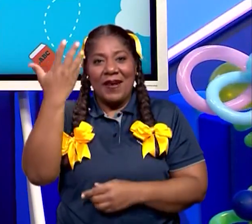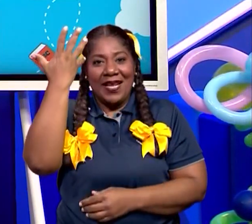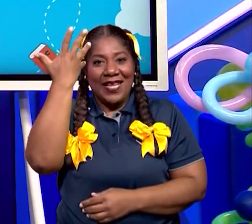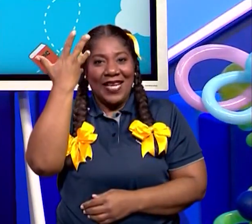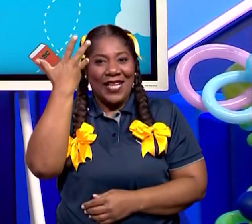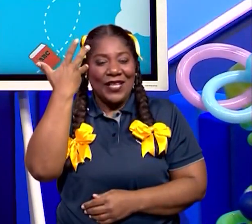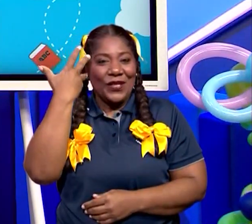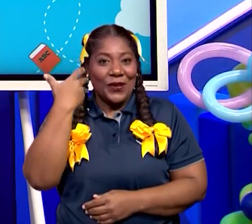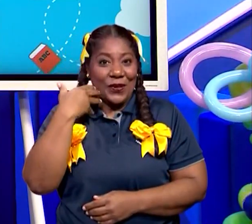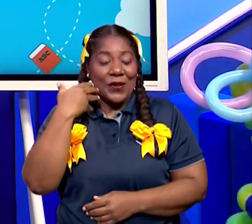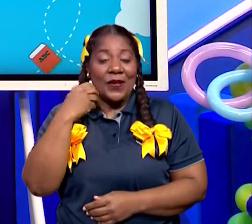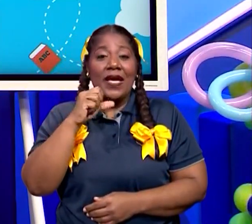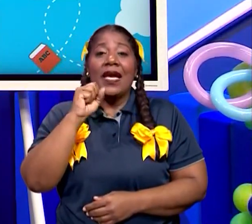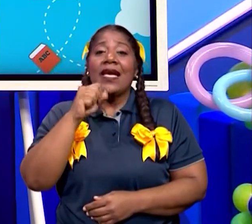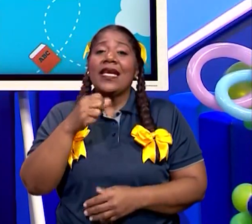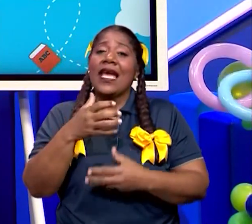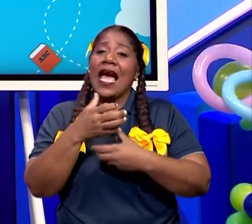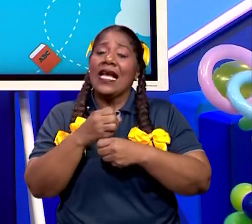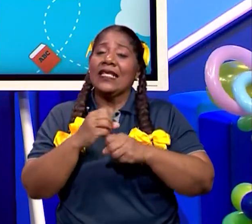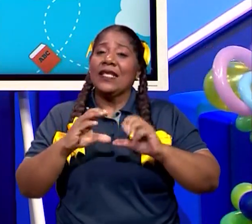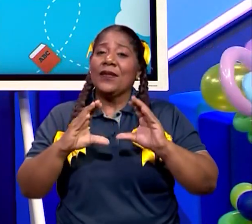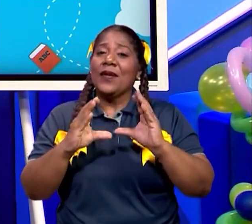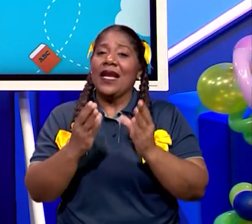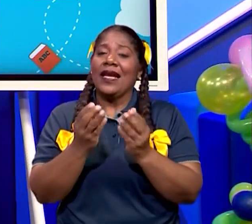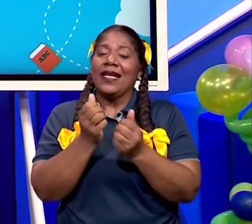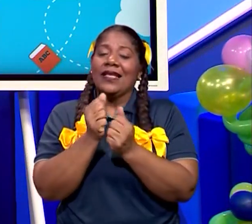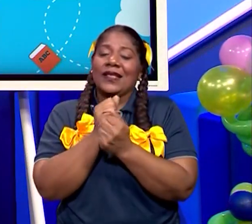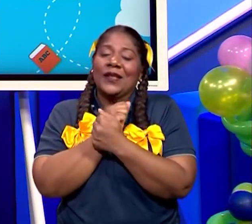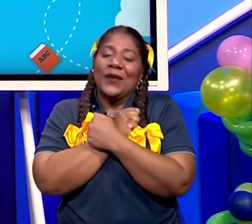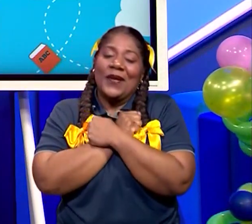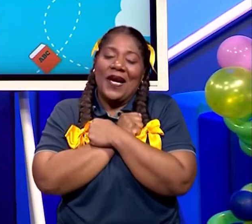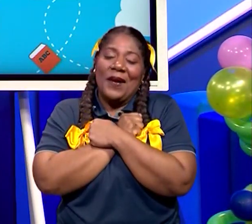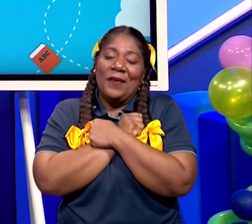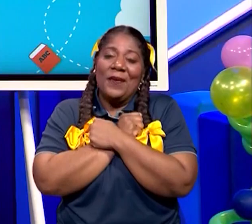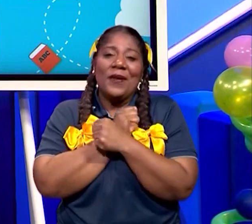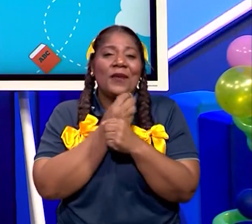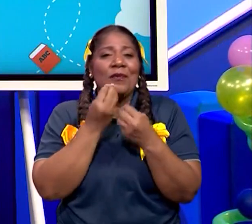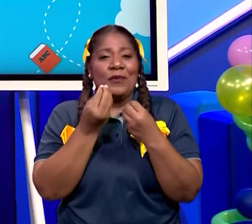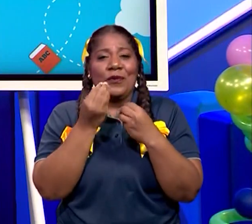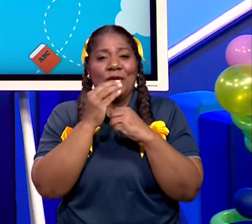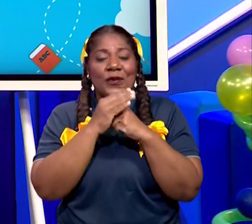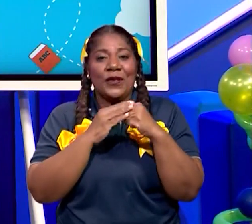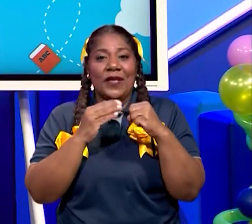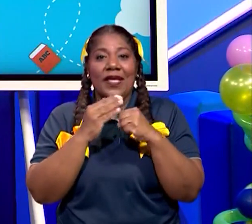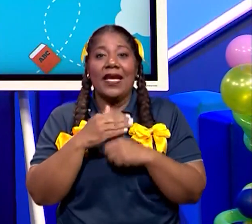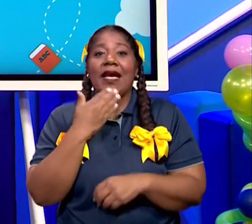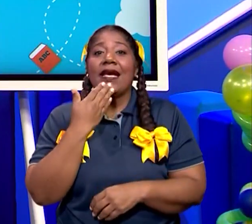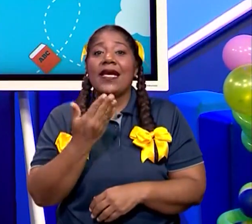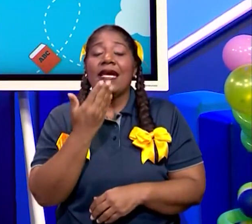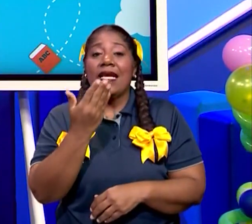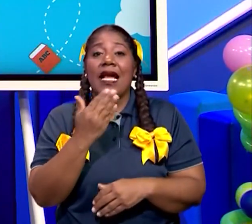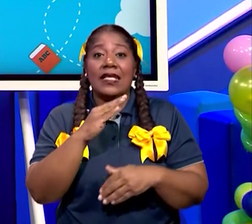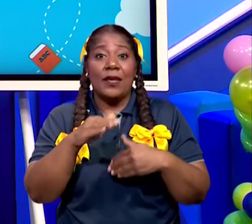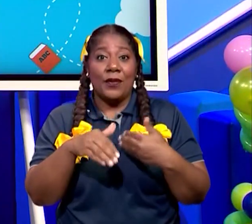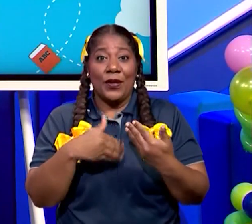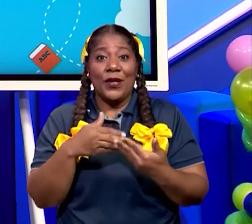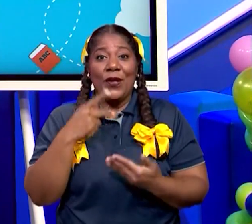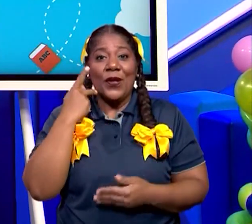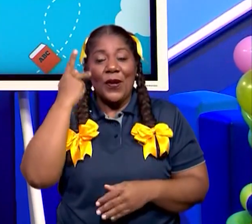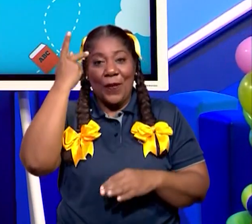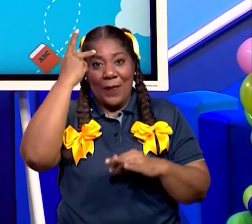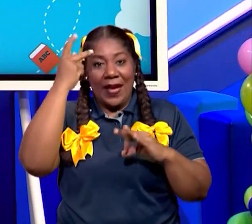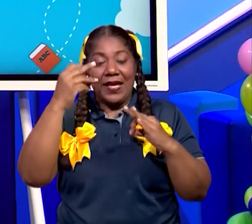hacer estas clases diferentes, con amor, con cariño. De verdad que estoy muy agradecida con los padres de familia,